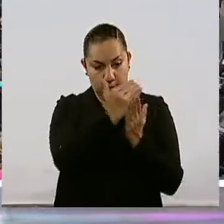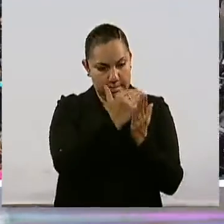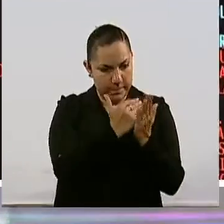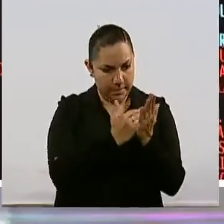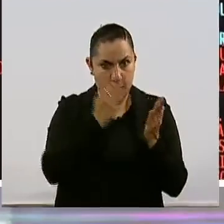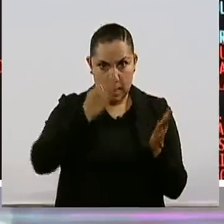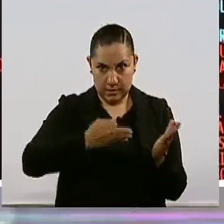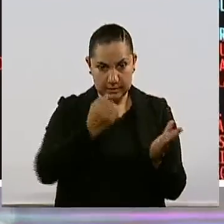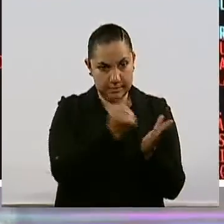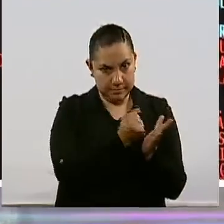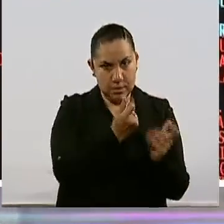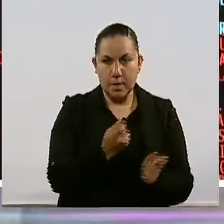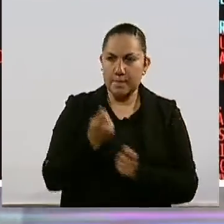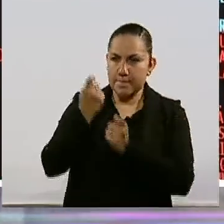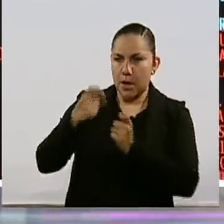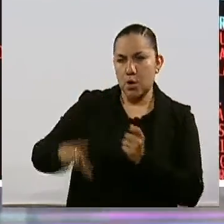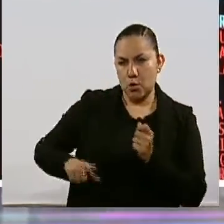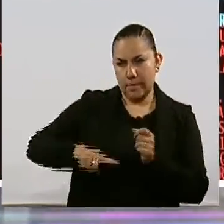al Ejecutivo Federal para su publicación.